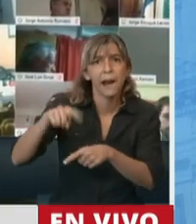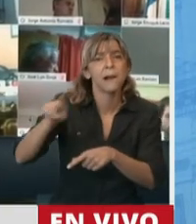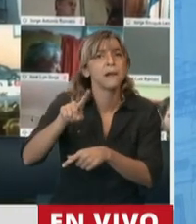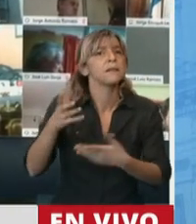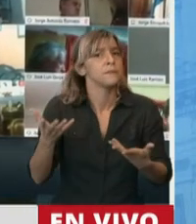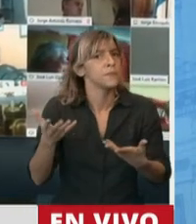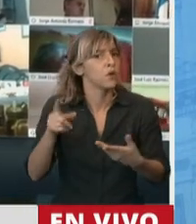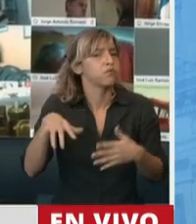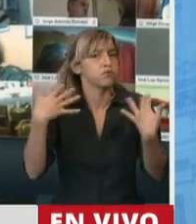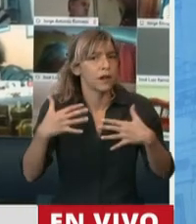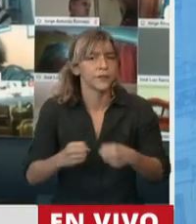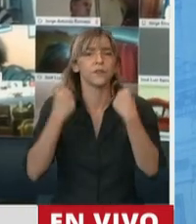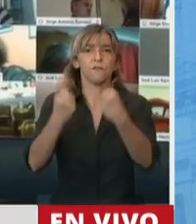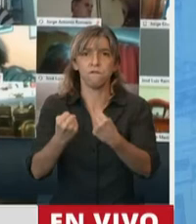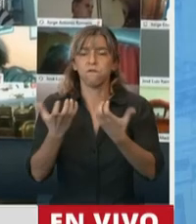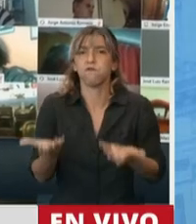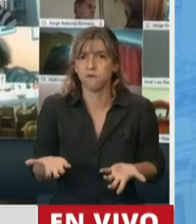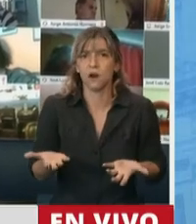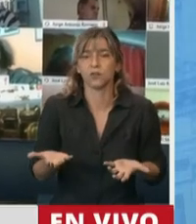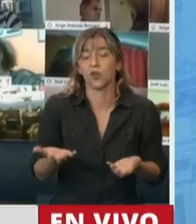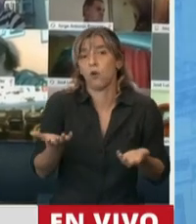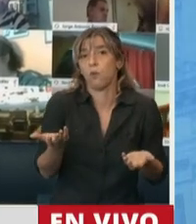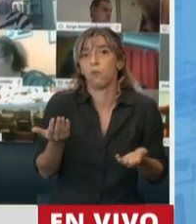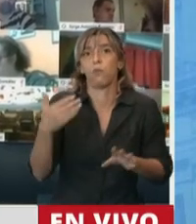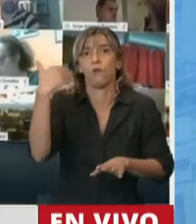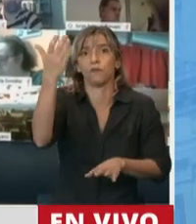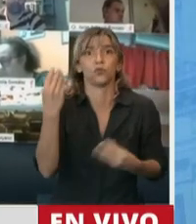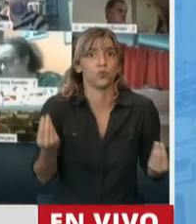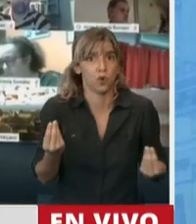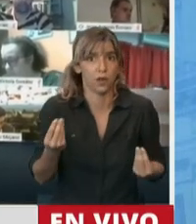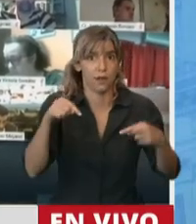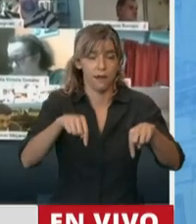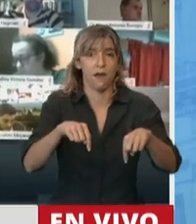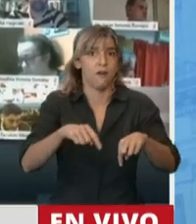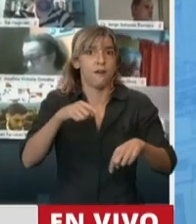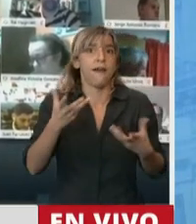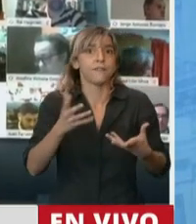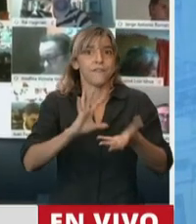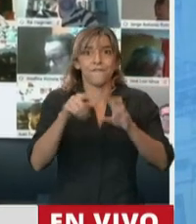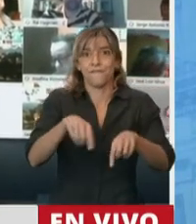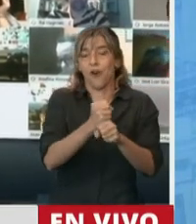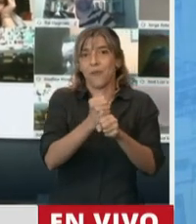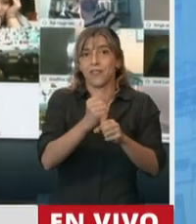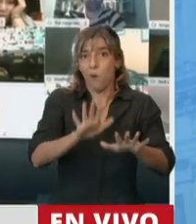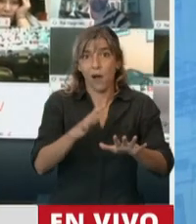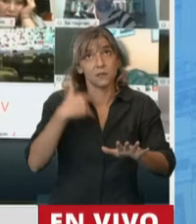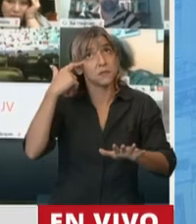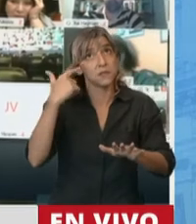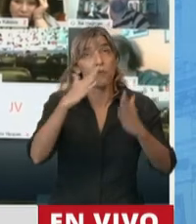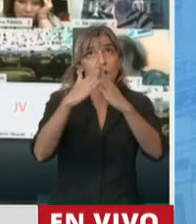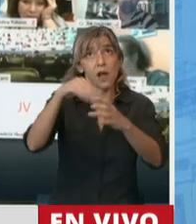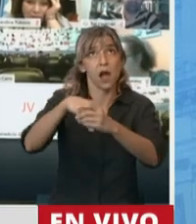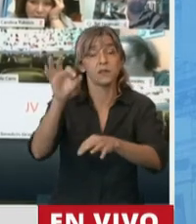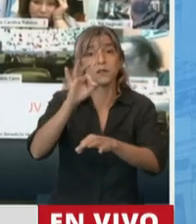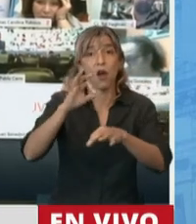cuestiones van a tener que hacer frente a la dispersión, que también es una de las características de esta modalidad. Y también tengo que